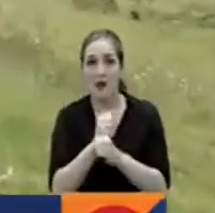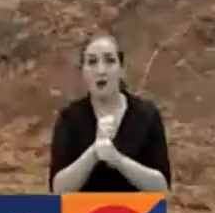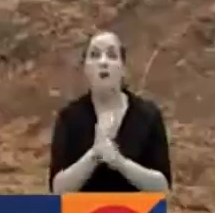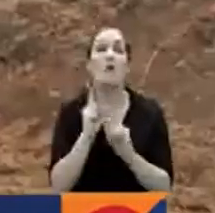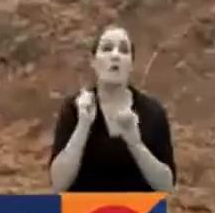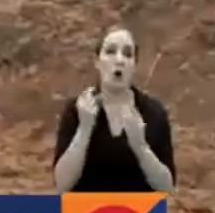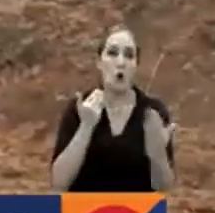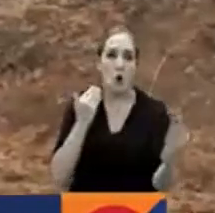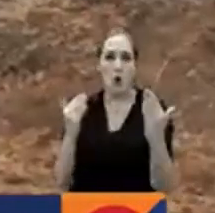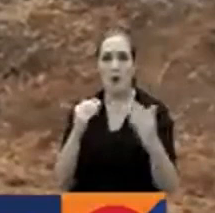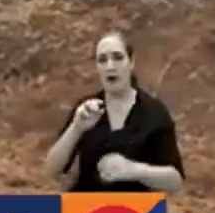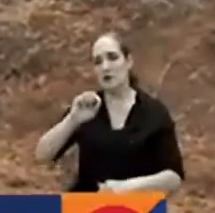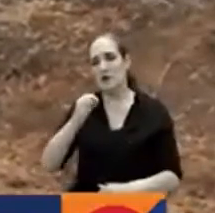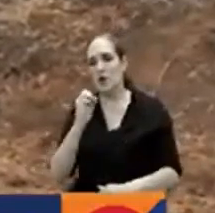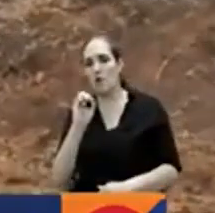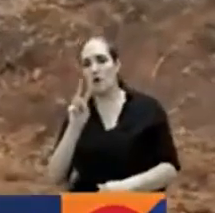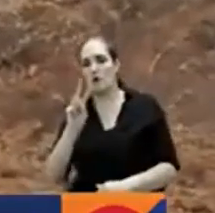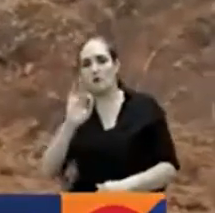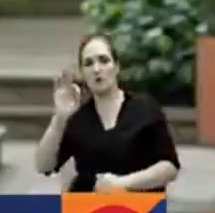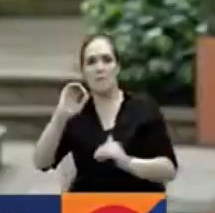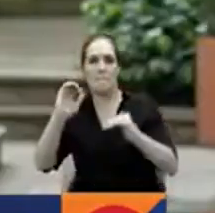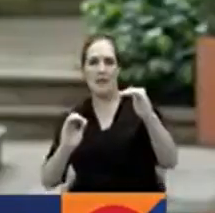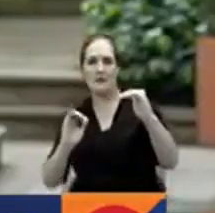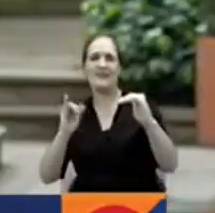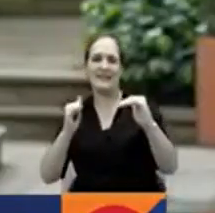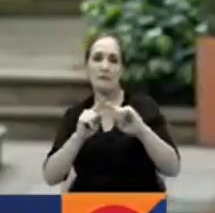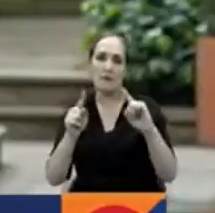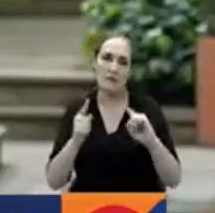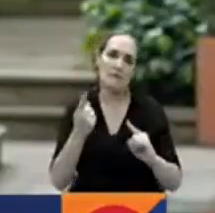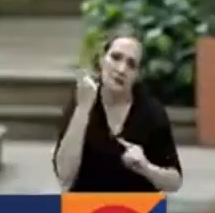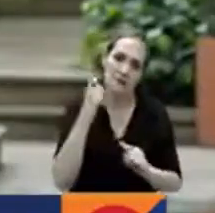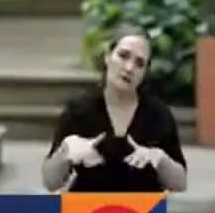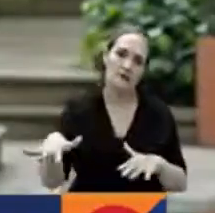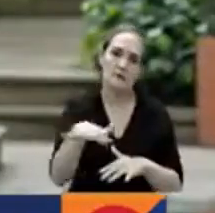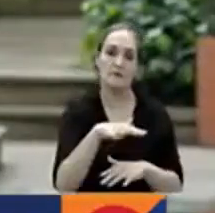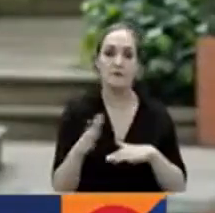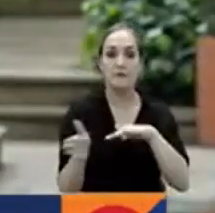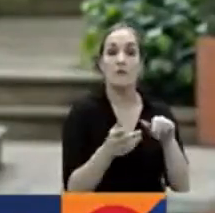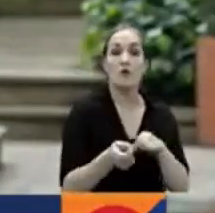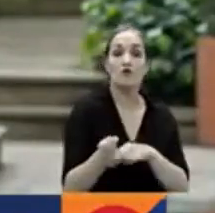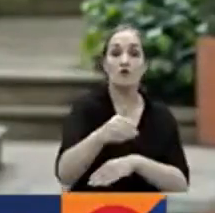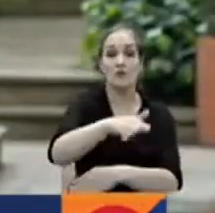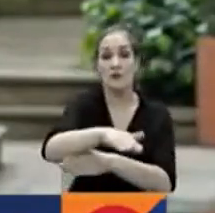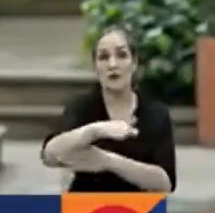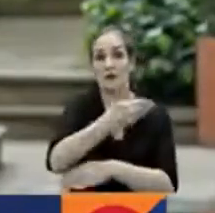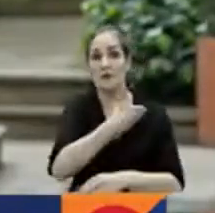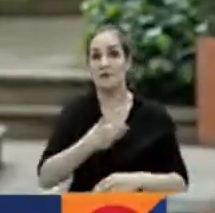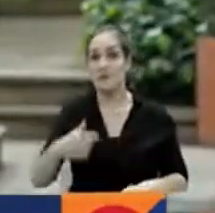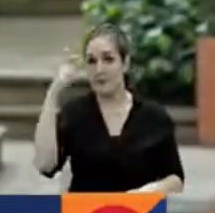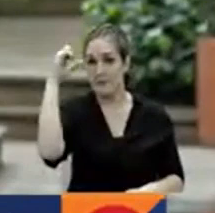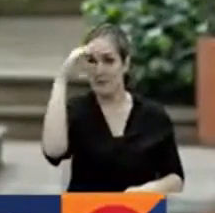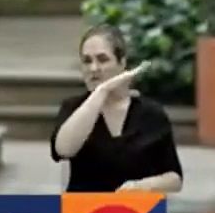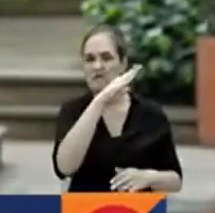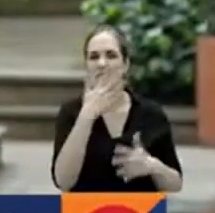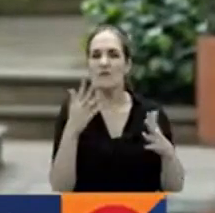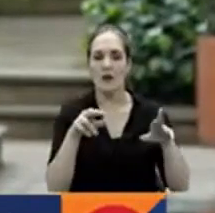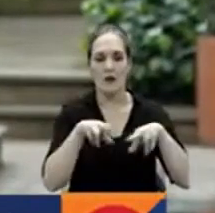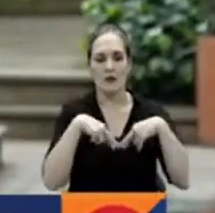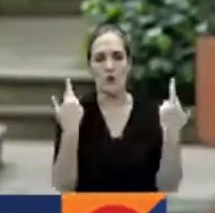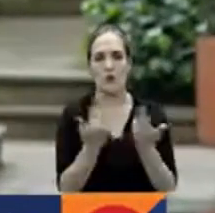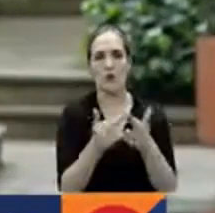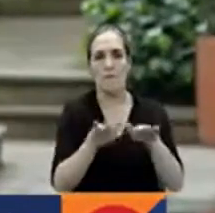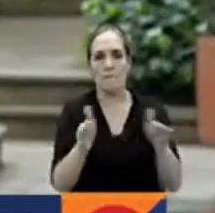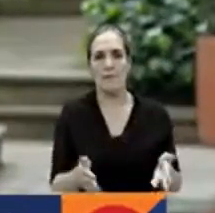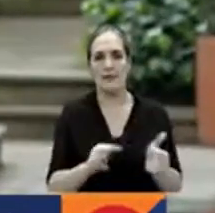descenso leve de 0,2 puntos porcentuales. En horas de la tarde, el presidente Gustavo Petro encabezará una mesa técnica de